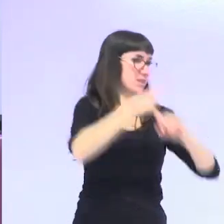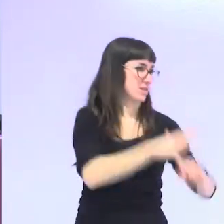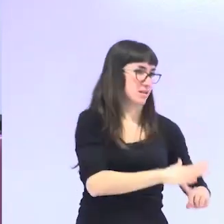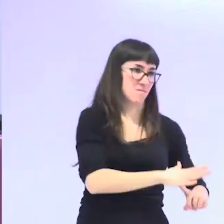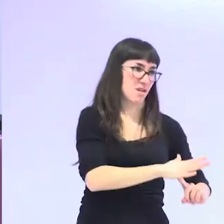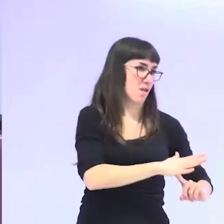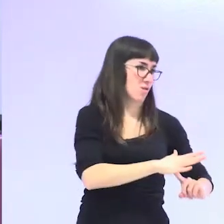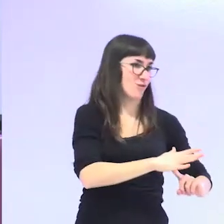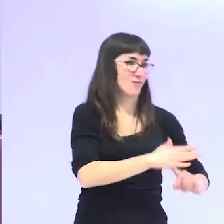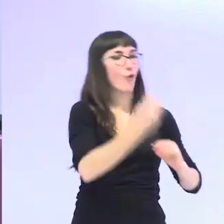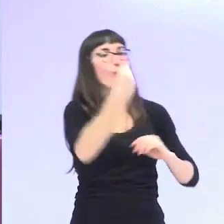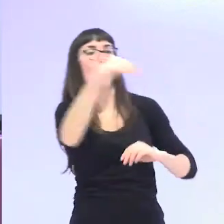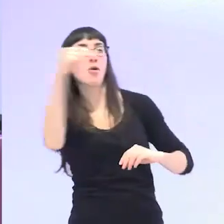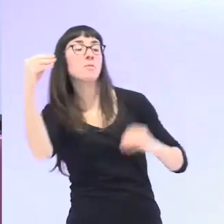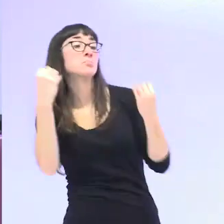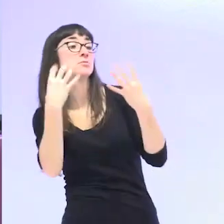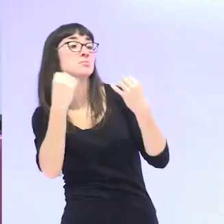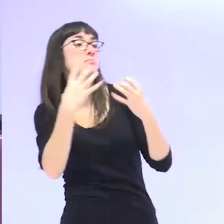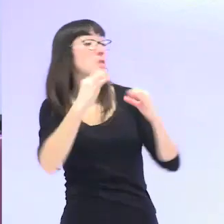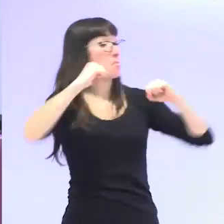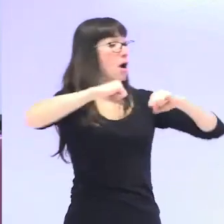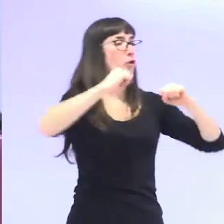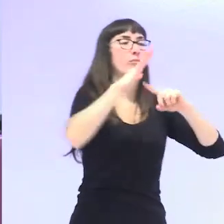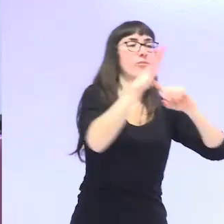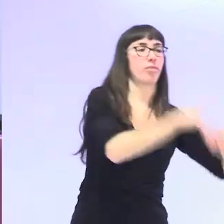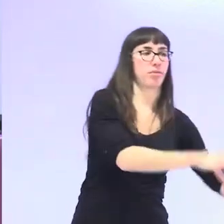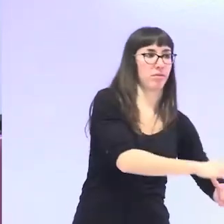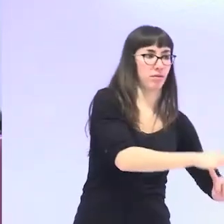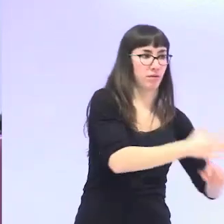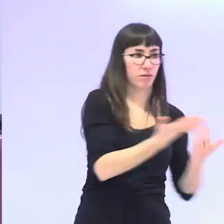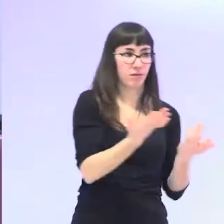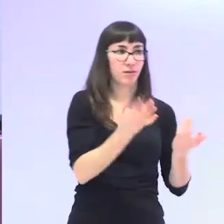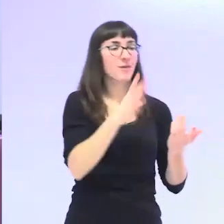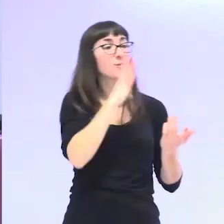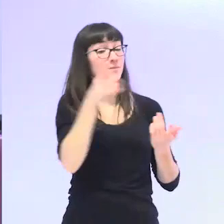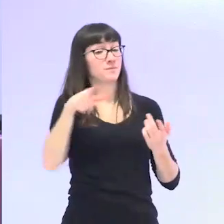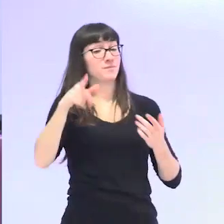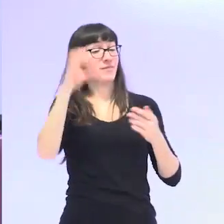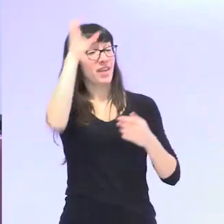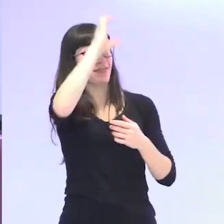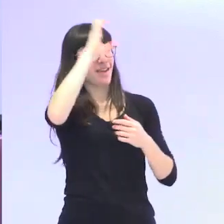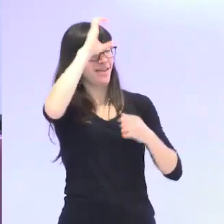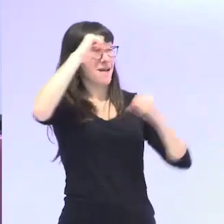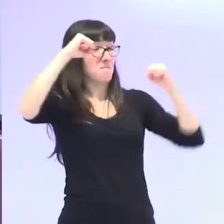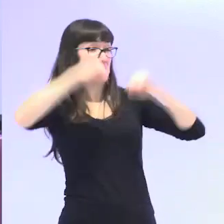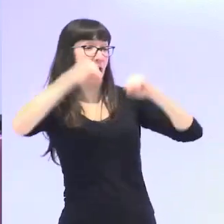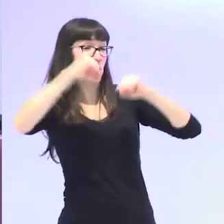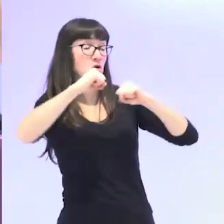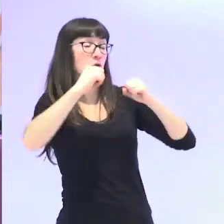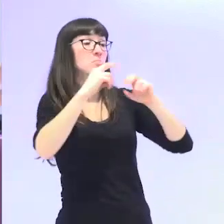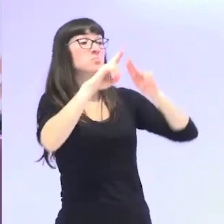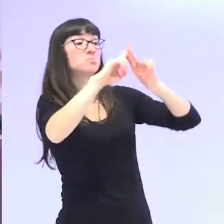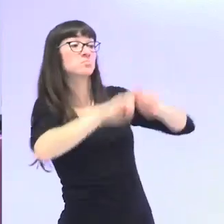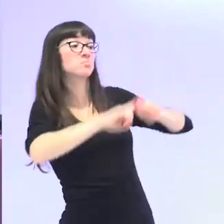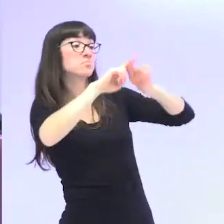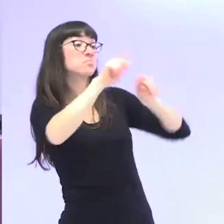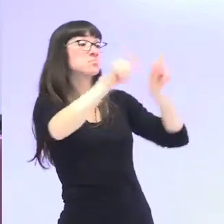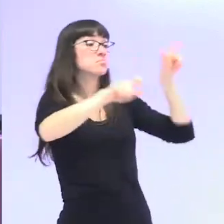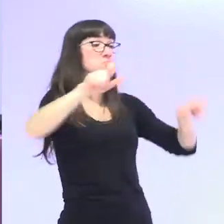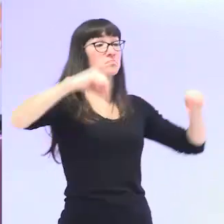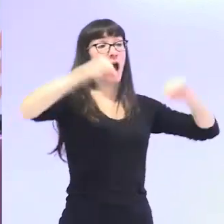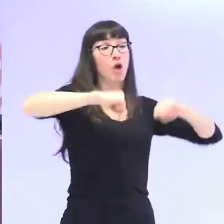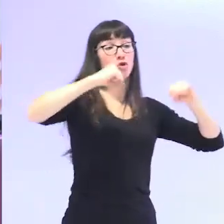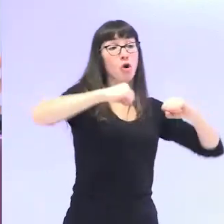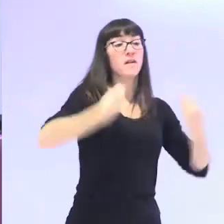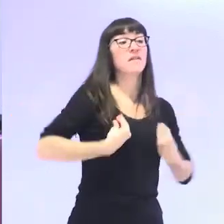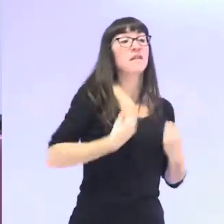edad. Entonces, la gerontología pensaba que ya solo con investigar y con estudiar cómo era la vida de las personas mayores, como si